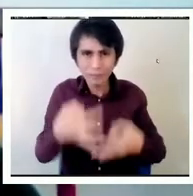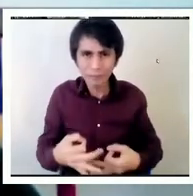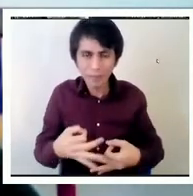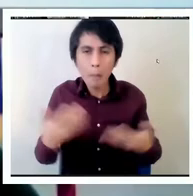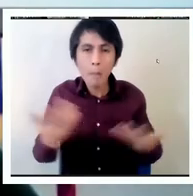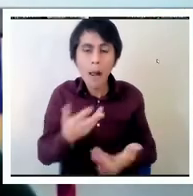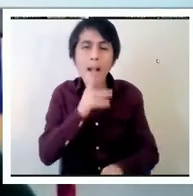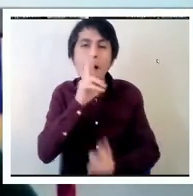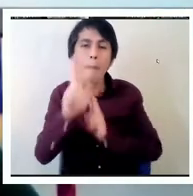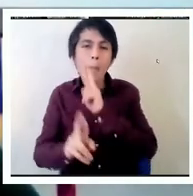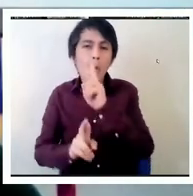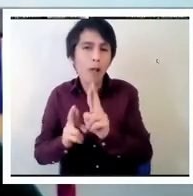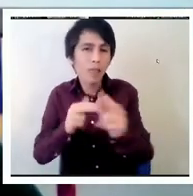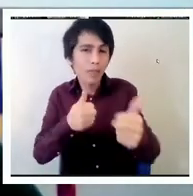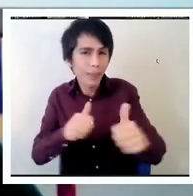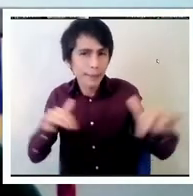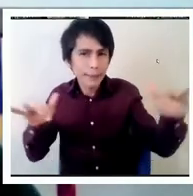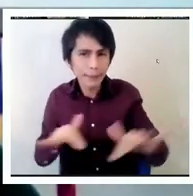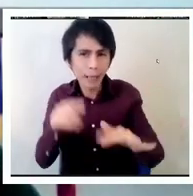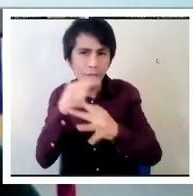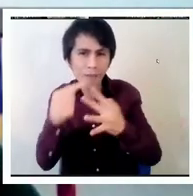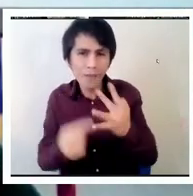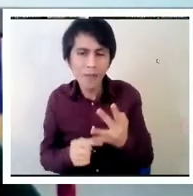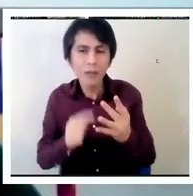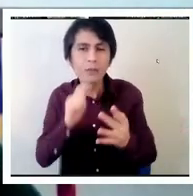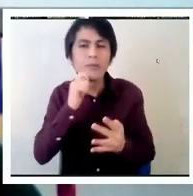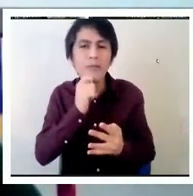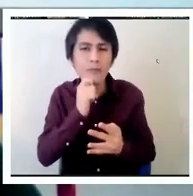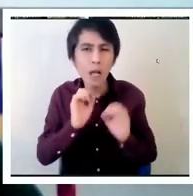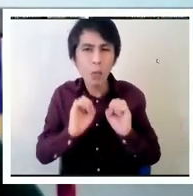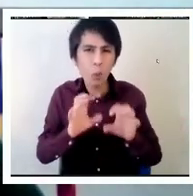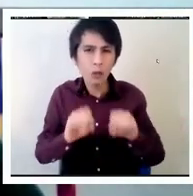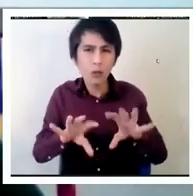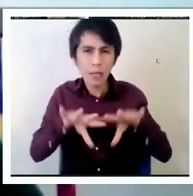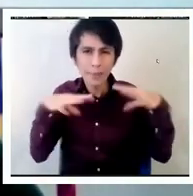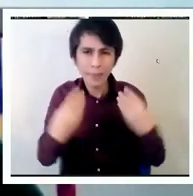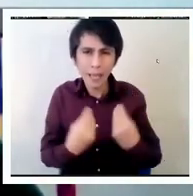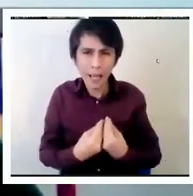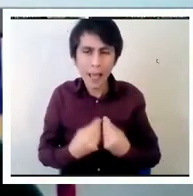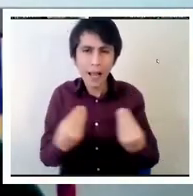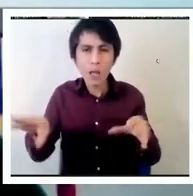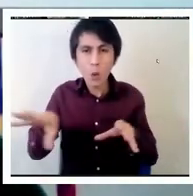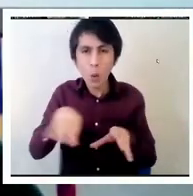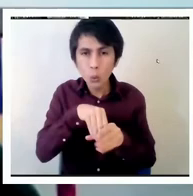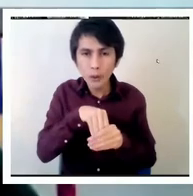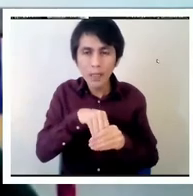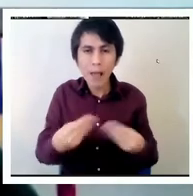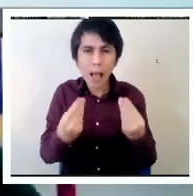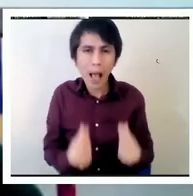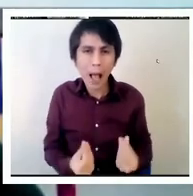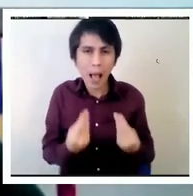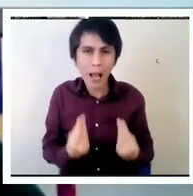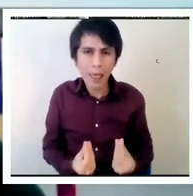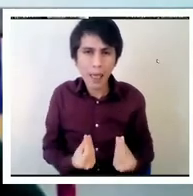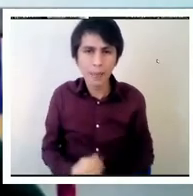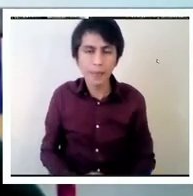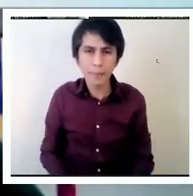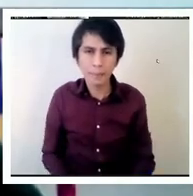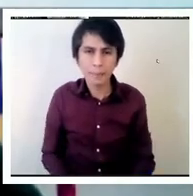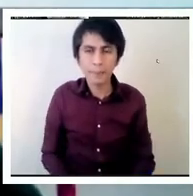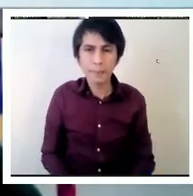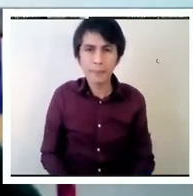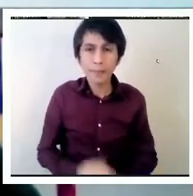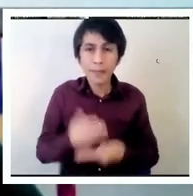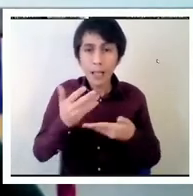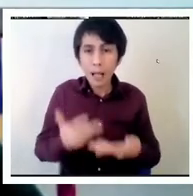desafíos de una educación integral, inclusiva y de calidad. Voy a dejar con ustedes ahora a